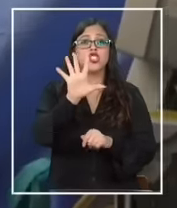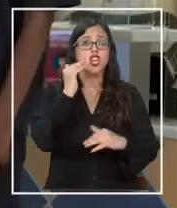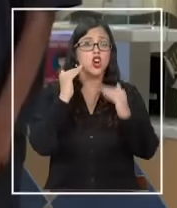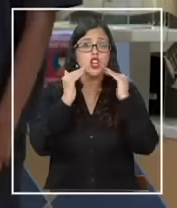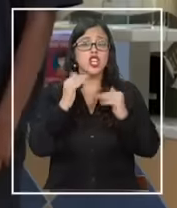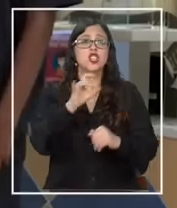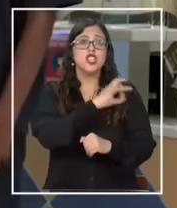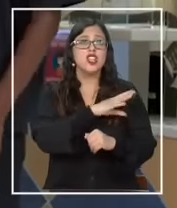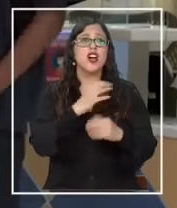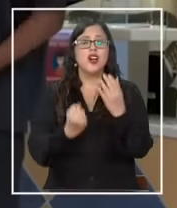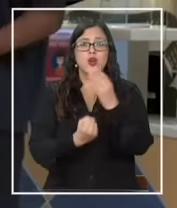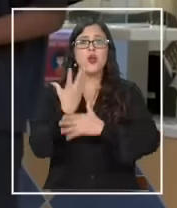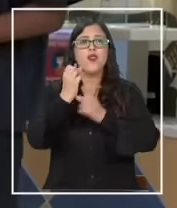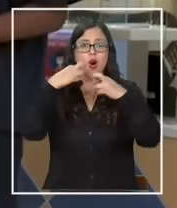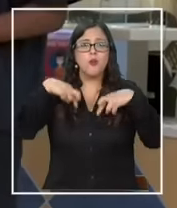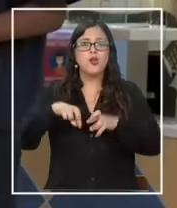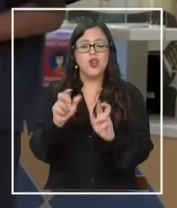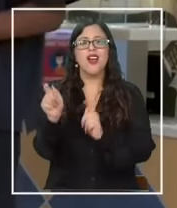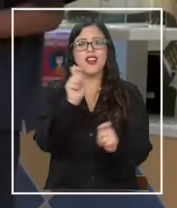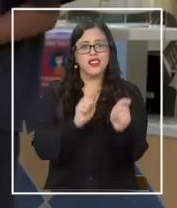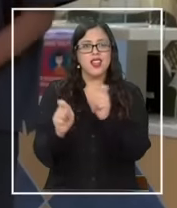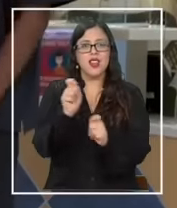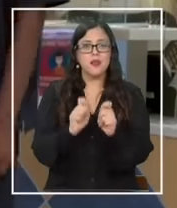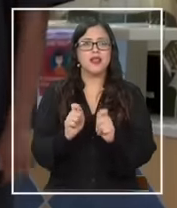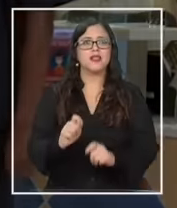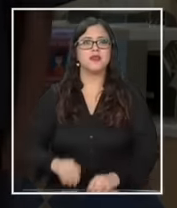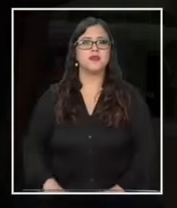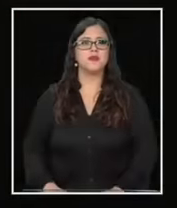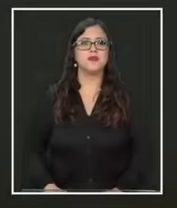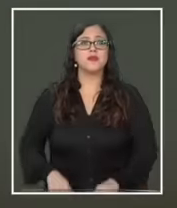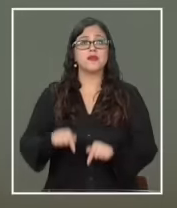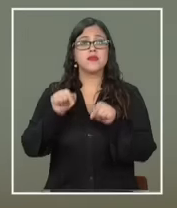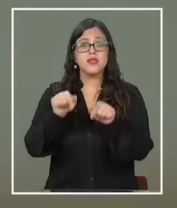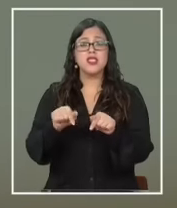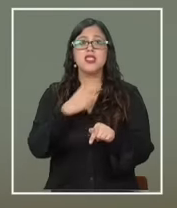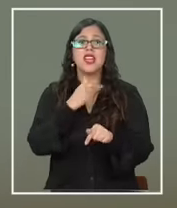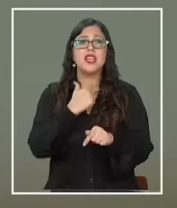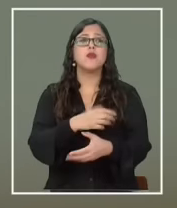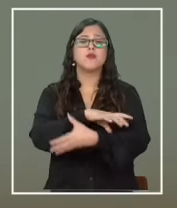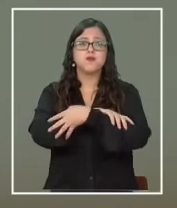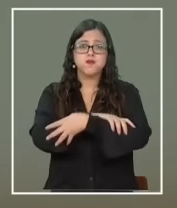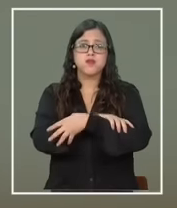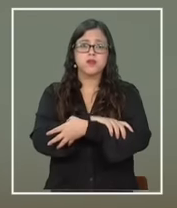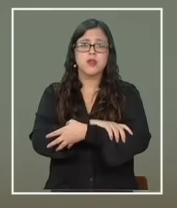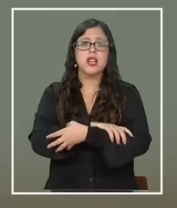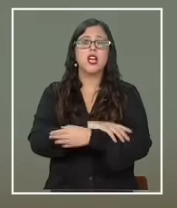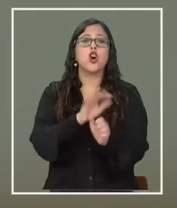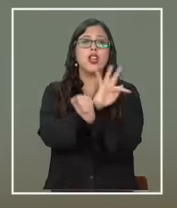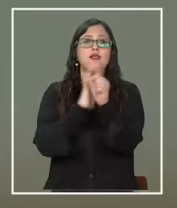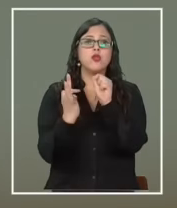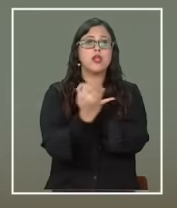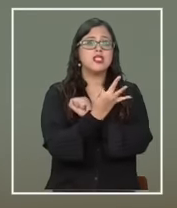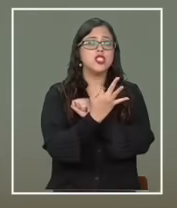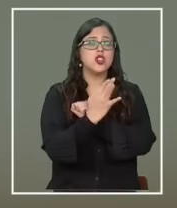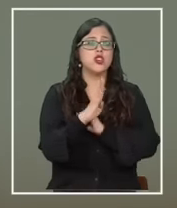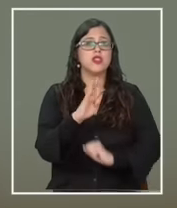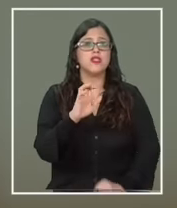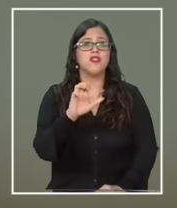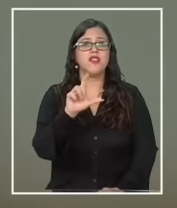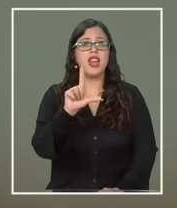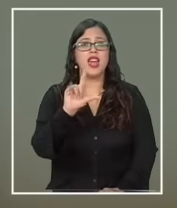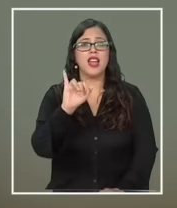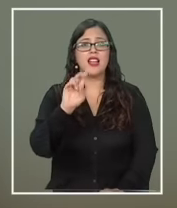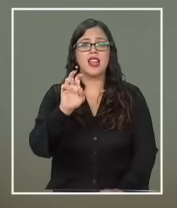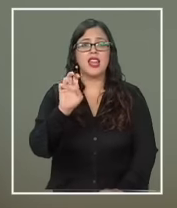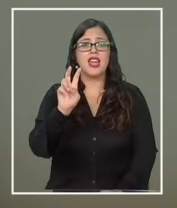encontrado una nueva oportunidad de tratamiento esperamos colaborar juntos con la fundación Beliven para ayudar a estos niños a encontrar